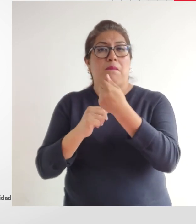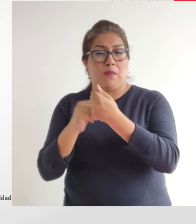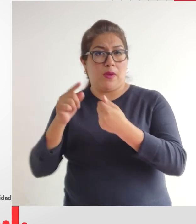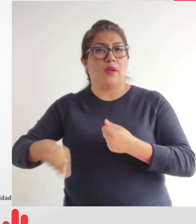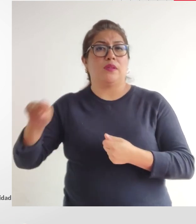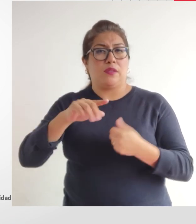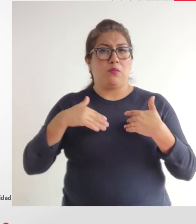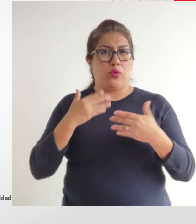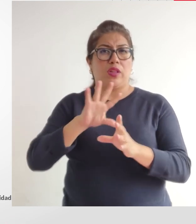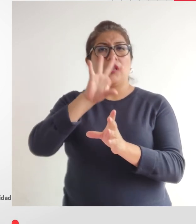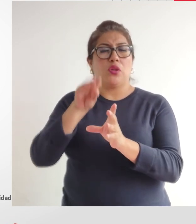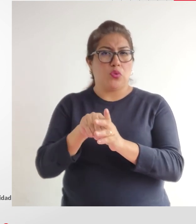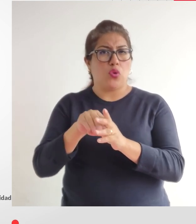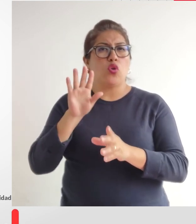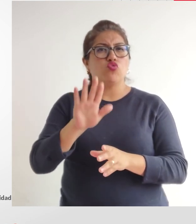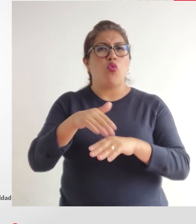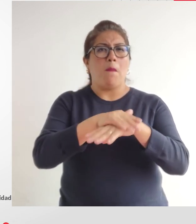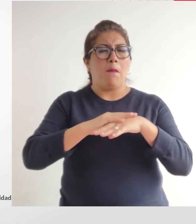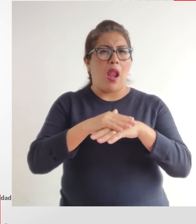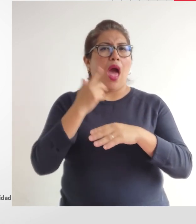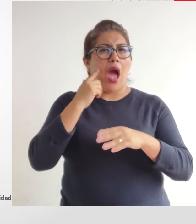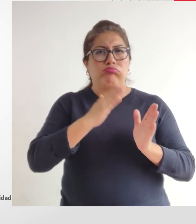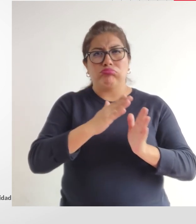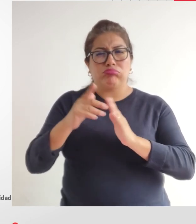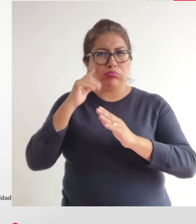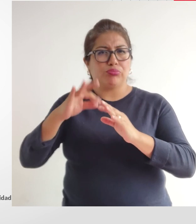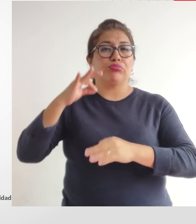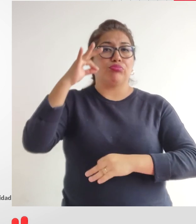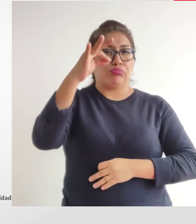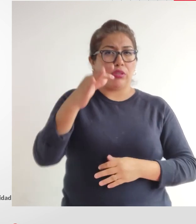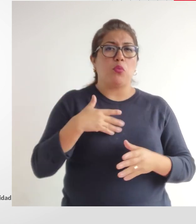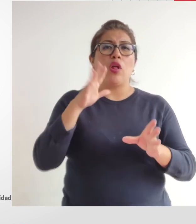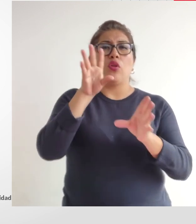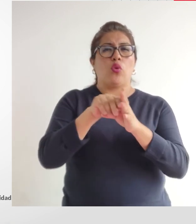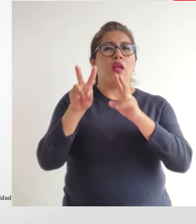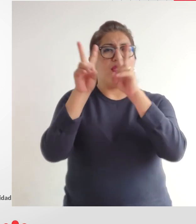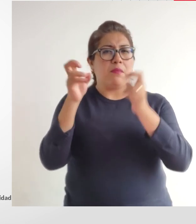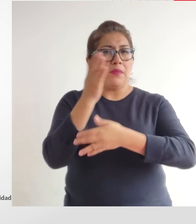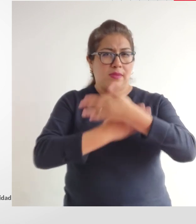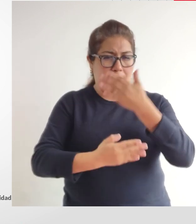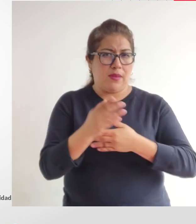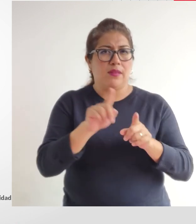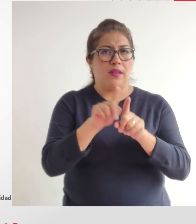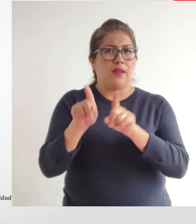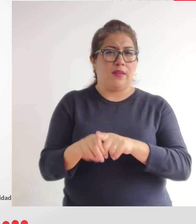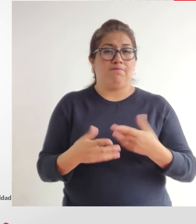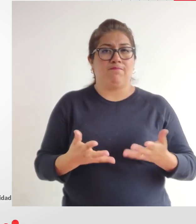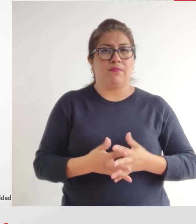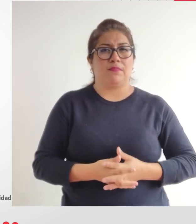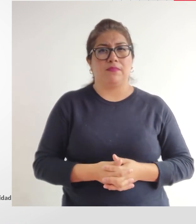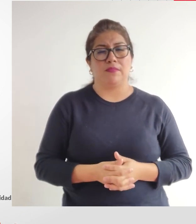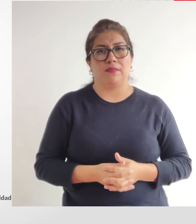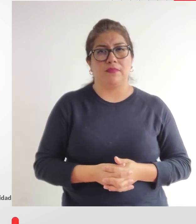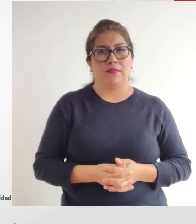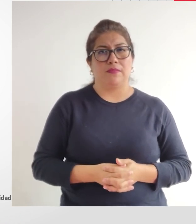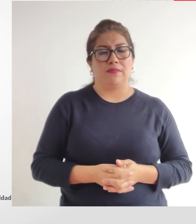ellos para que incluyan en su plan en sus planes de desarrollo regional concertado incluyan la temática de discapacidad además